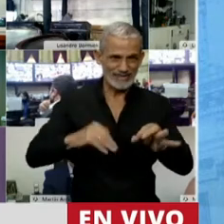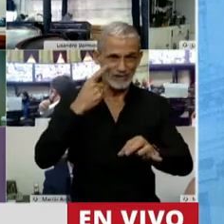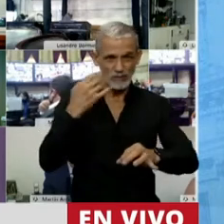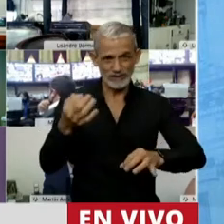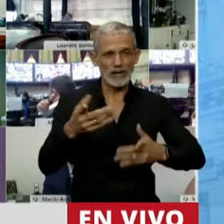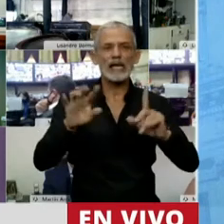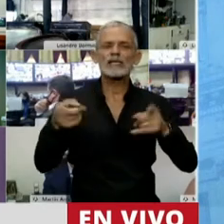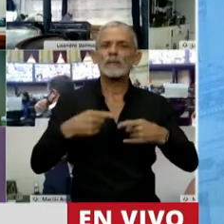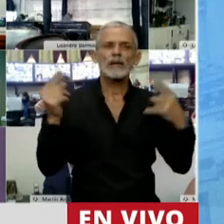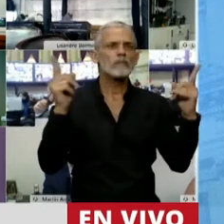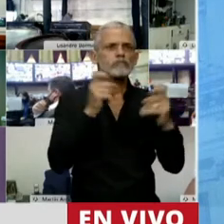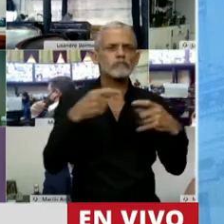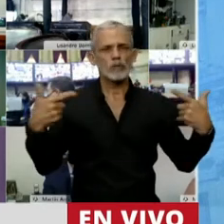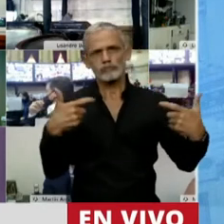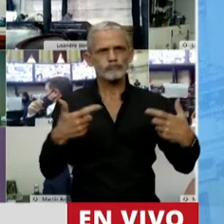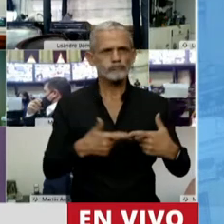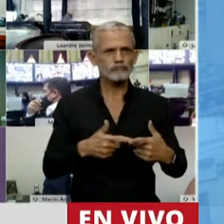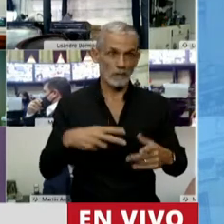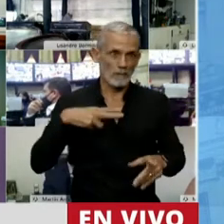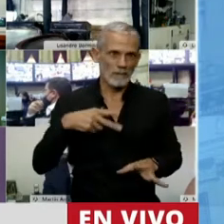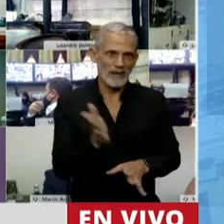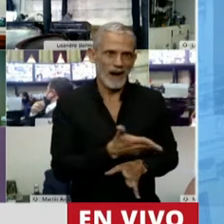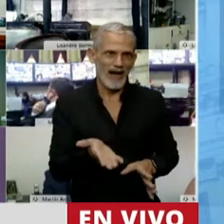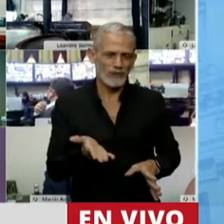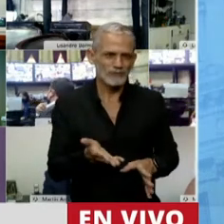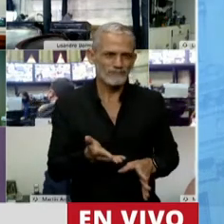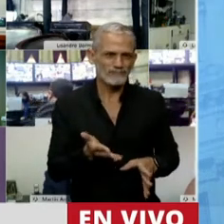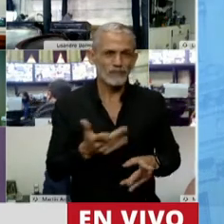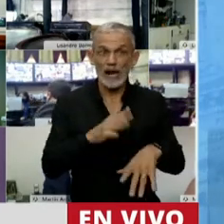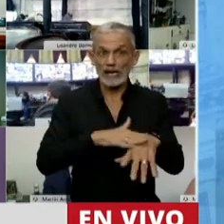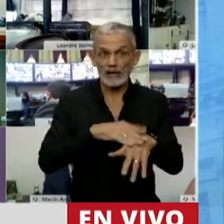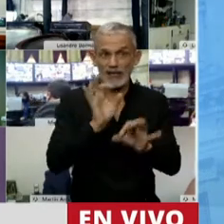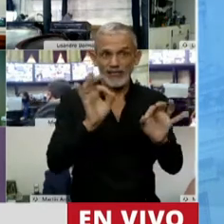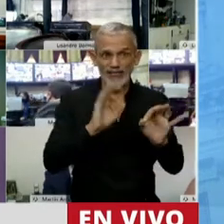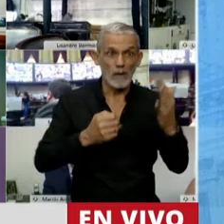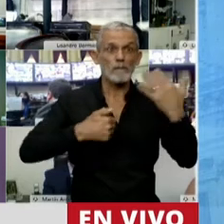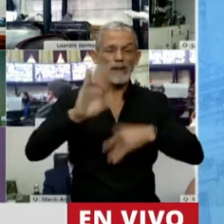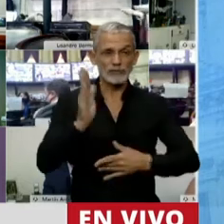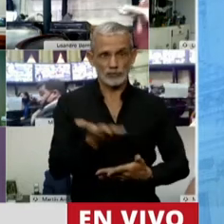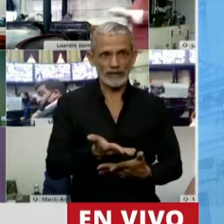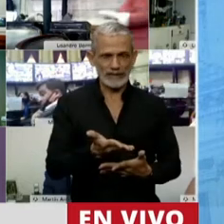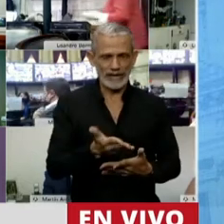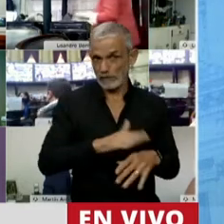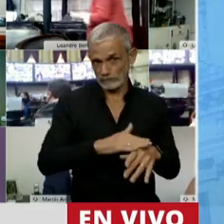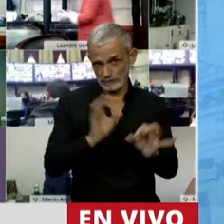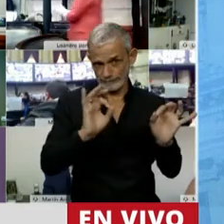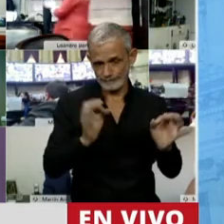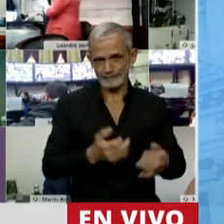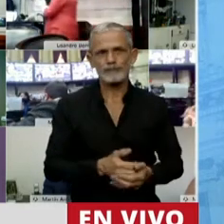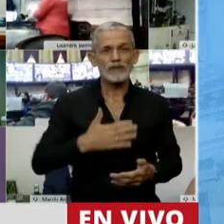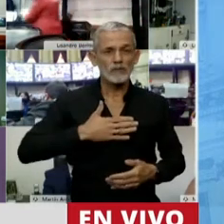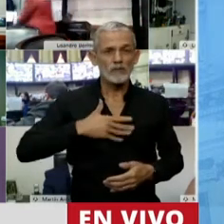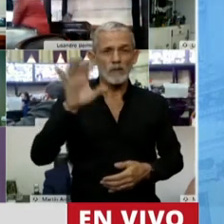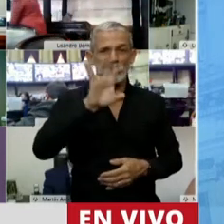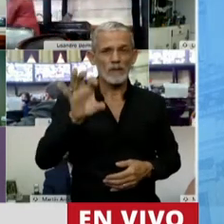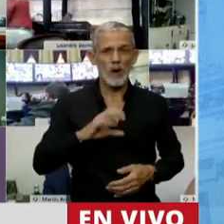conflicto también con los privados. Sobre todo con los privados que no son responsables, que son la mayoría de los casos. En el caso de mi